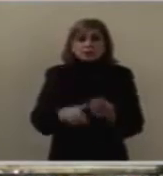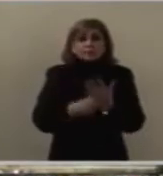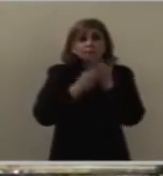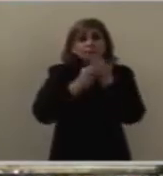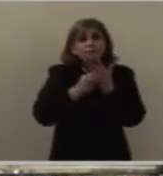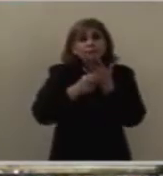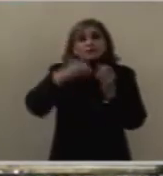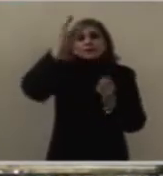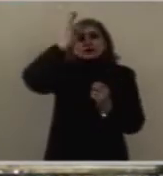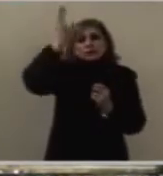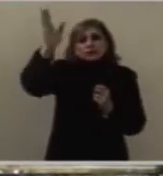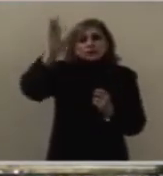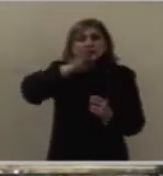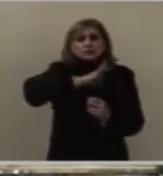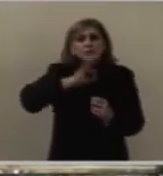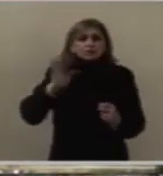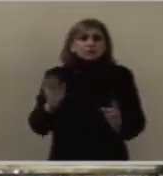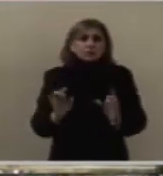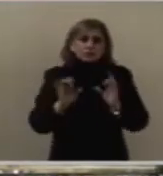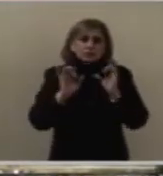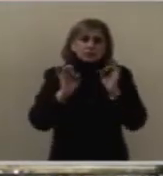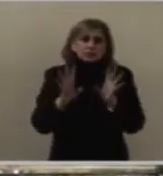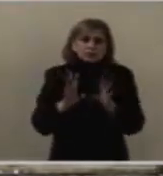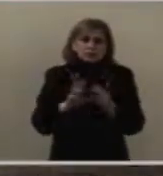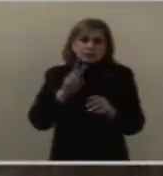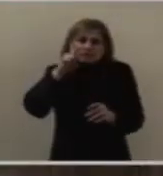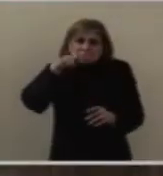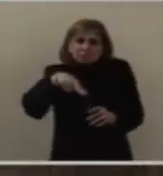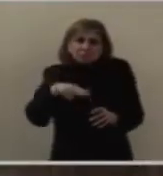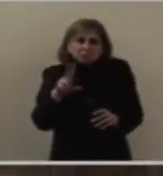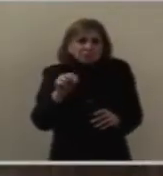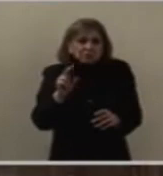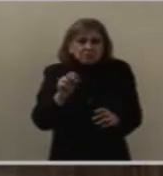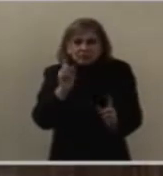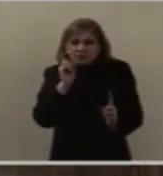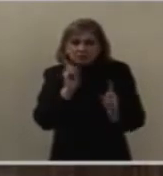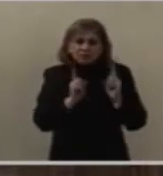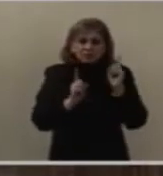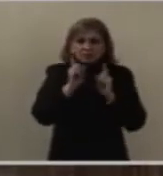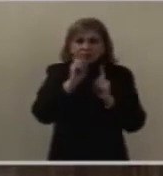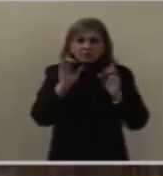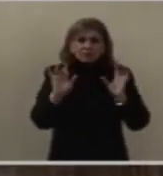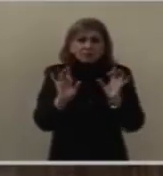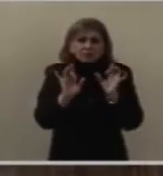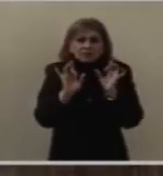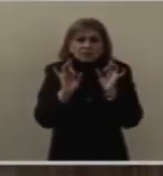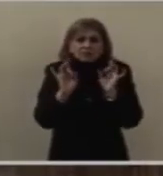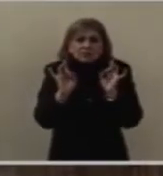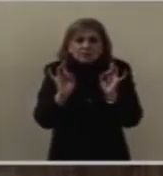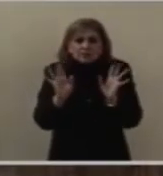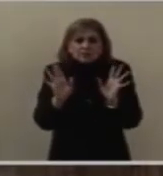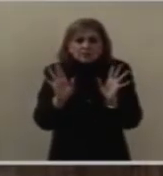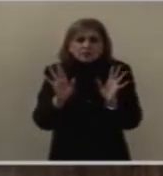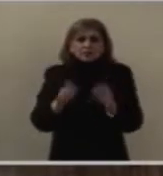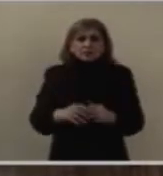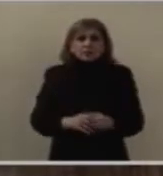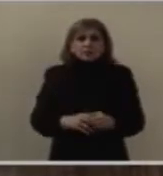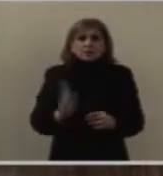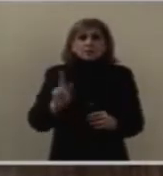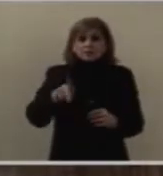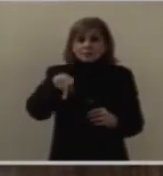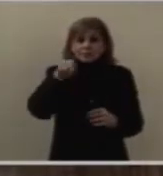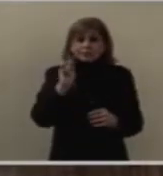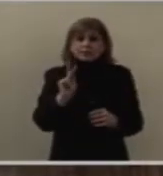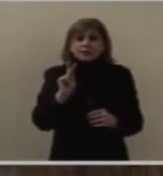puede sonar irreal y para alguno incluso injuriosa. Pero